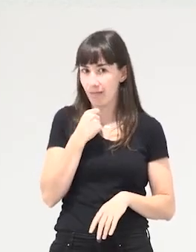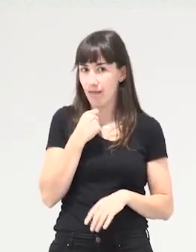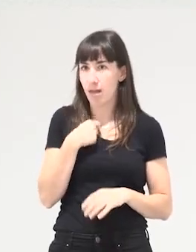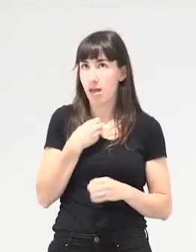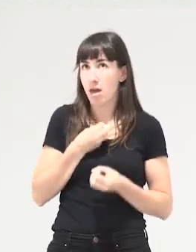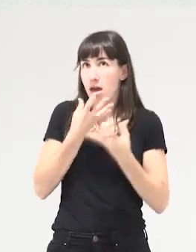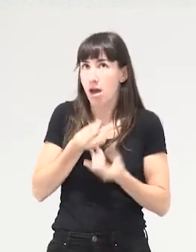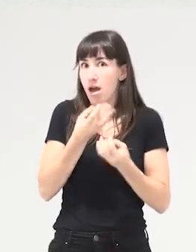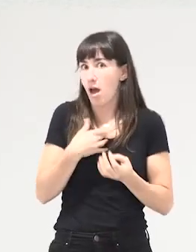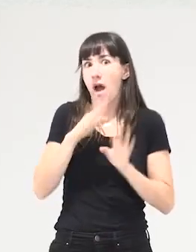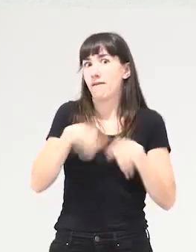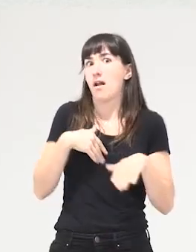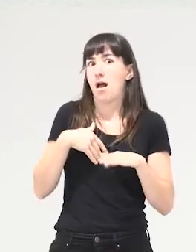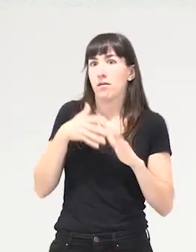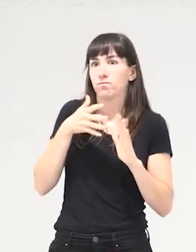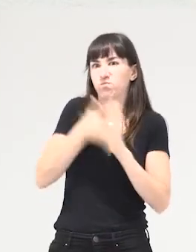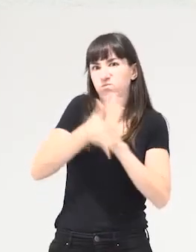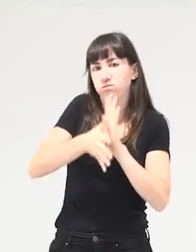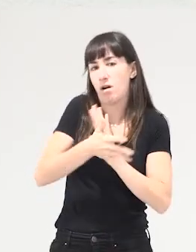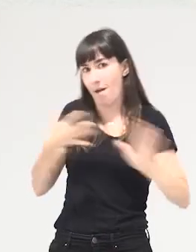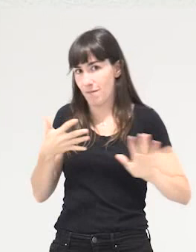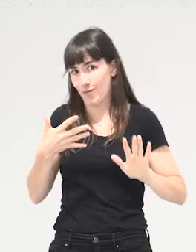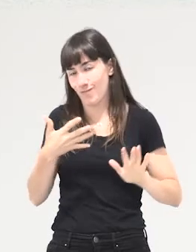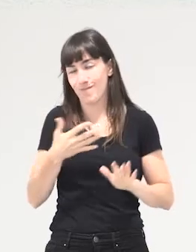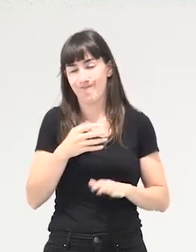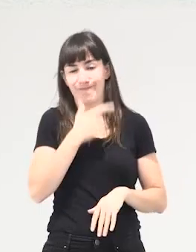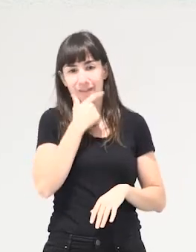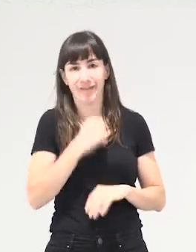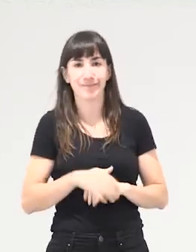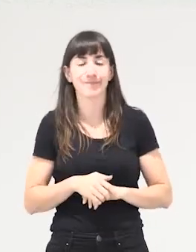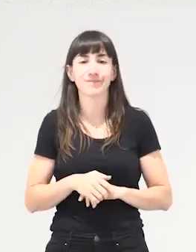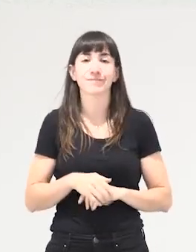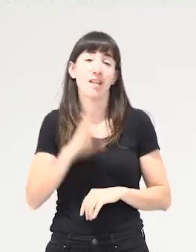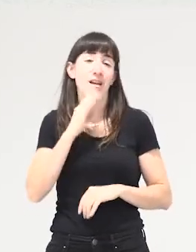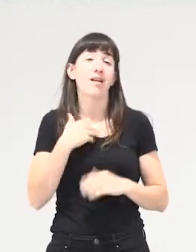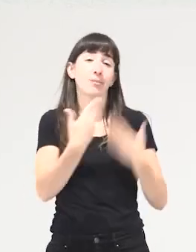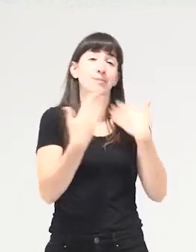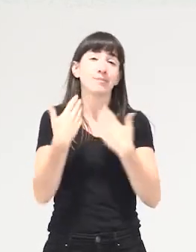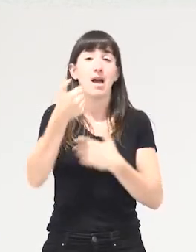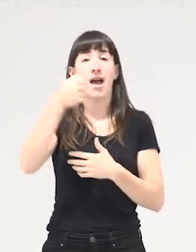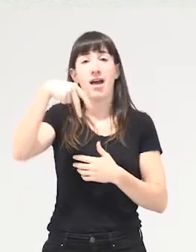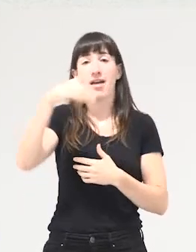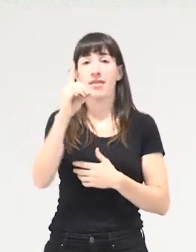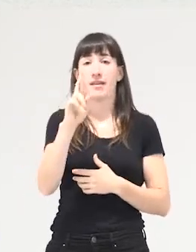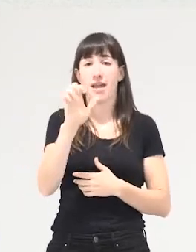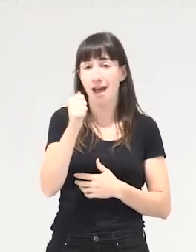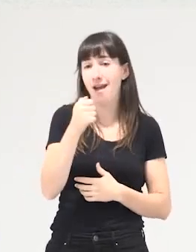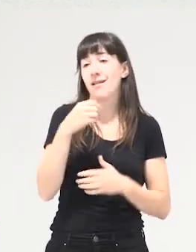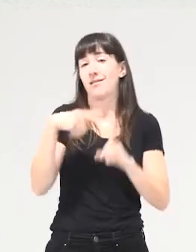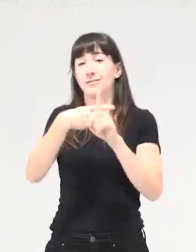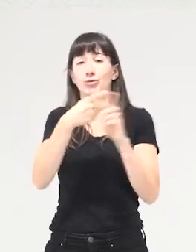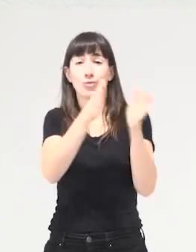mucho sin ocupar demasiado tiempo. Comentando con Andrea y con las compañeras, el título que le